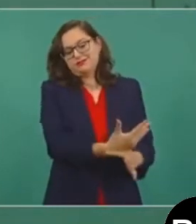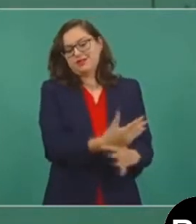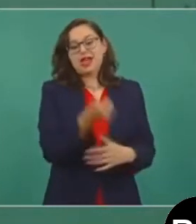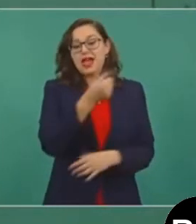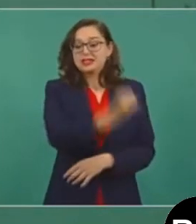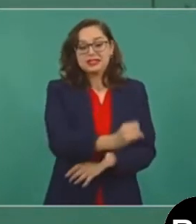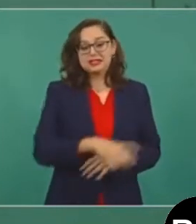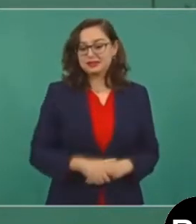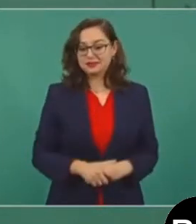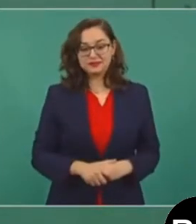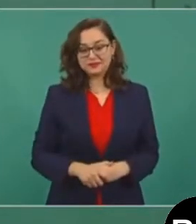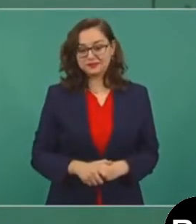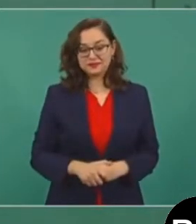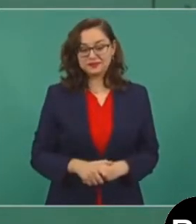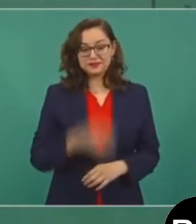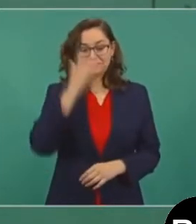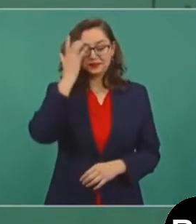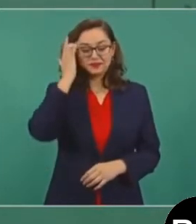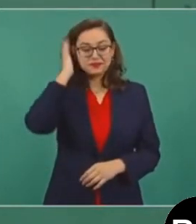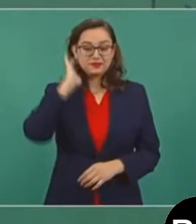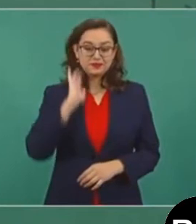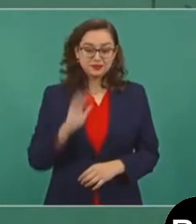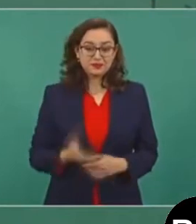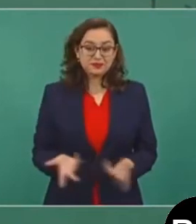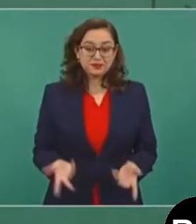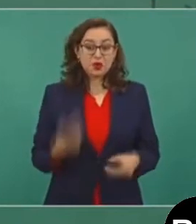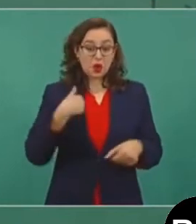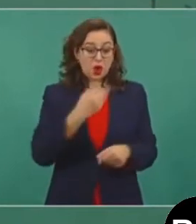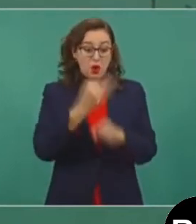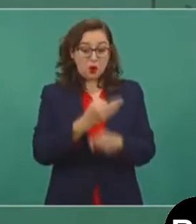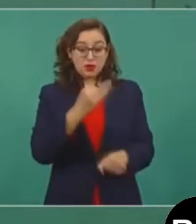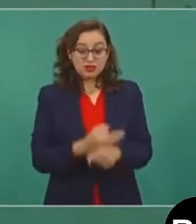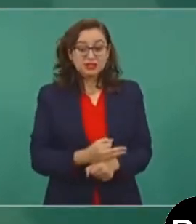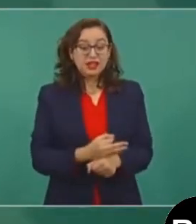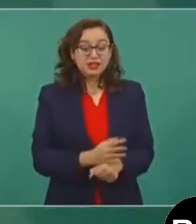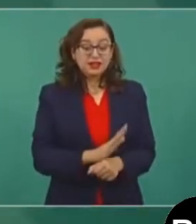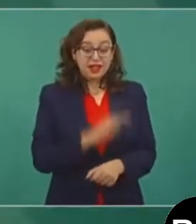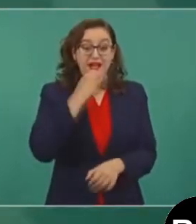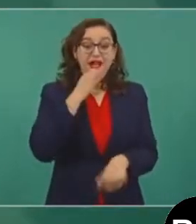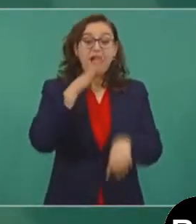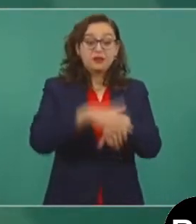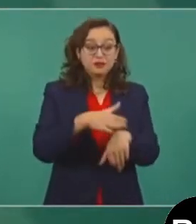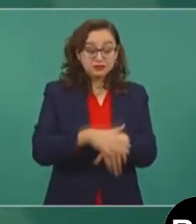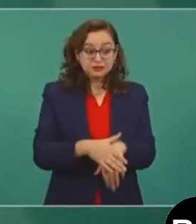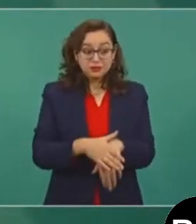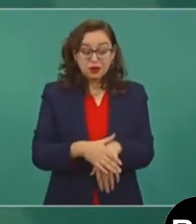Pues una vez les digo, vamos a hacer lo que más le convenga a la nación,